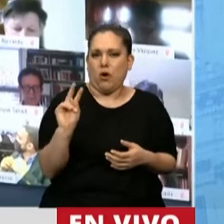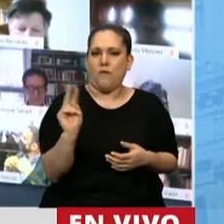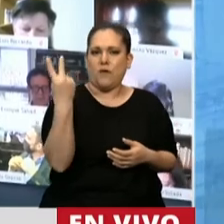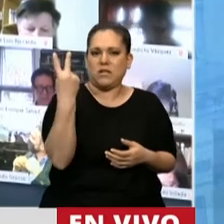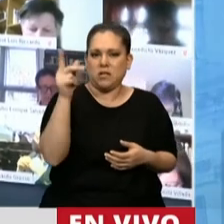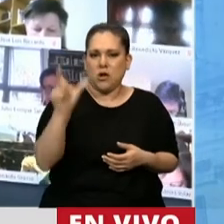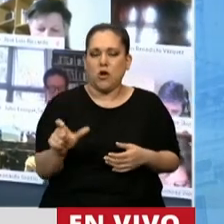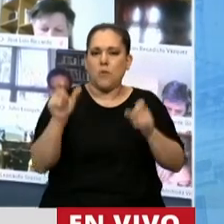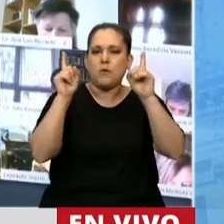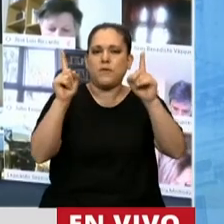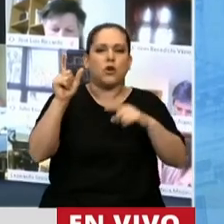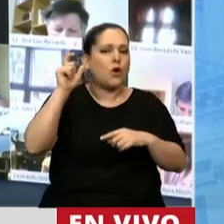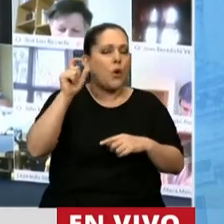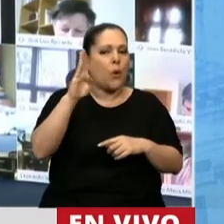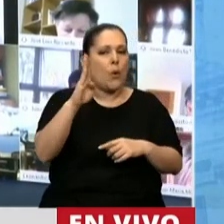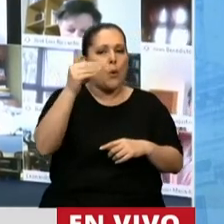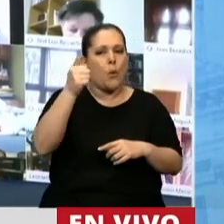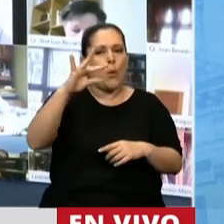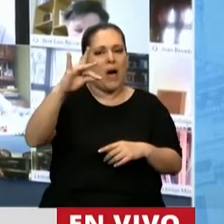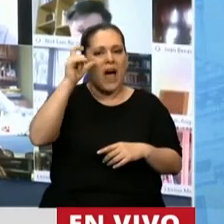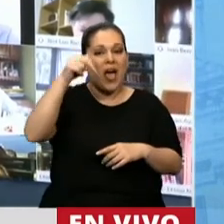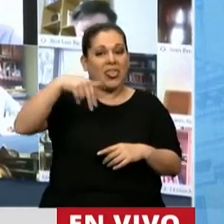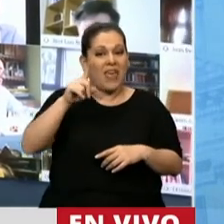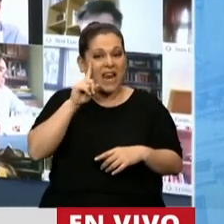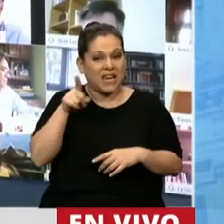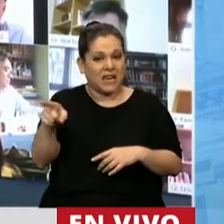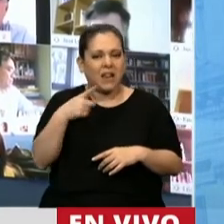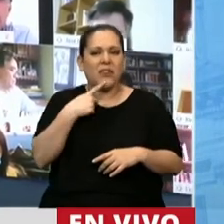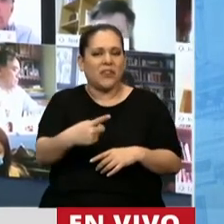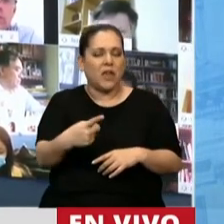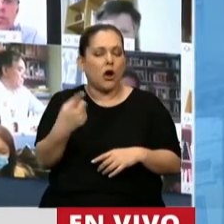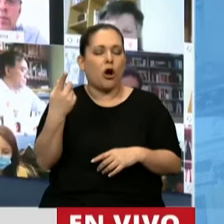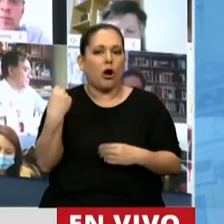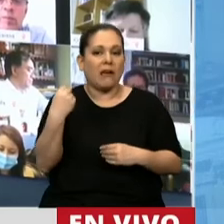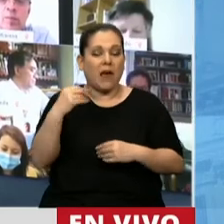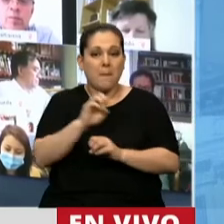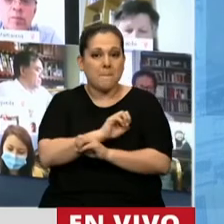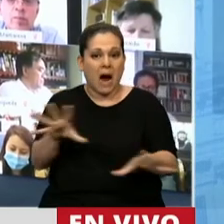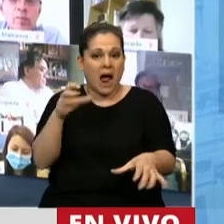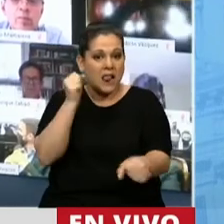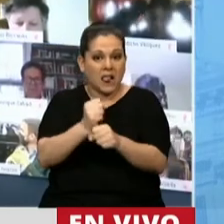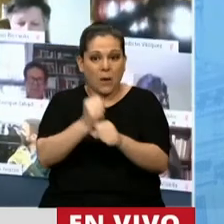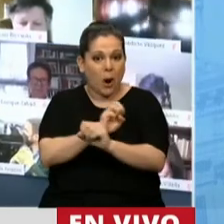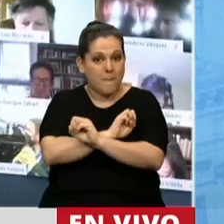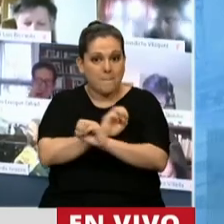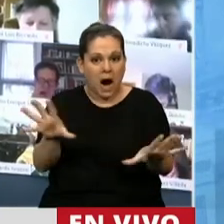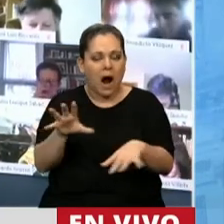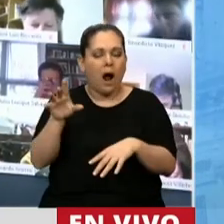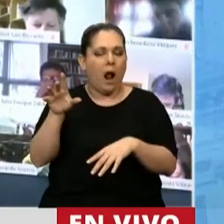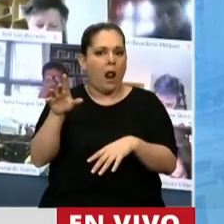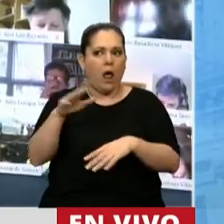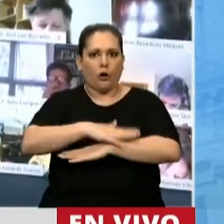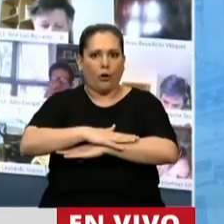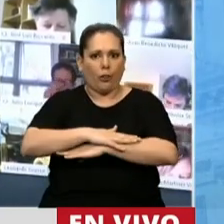profesor Gregorio Badeni, que expresa que el mal desempeño comprende toda conducta acreditable